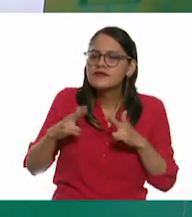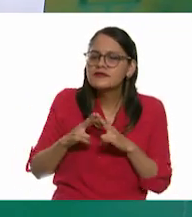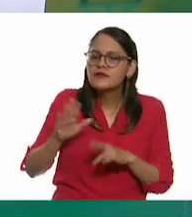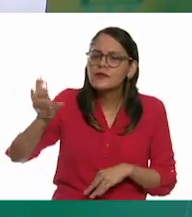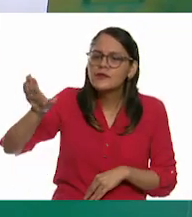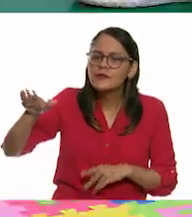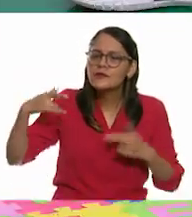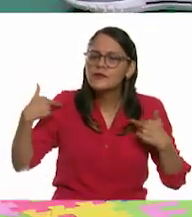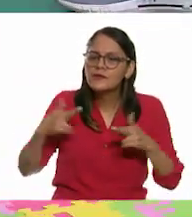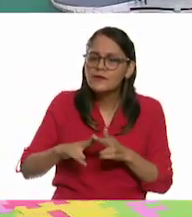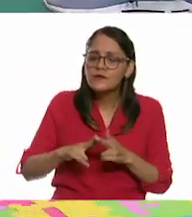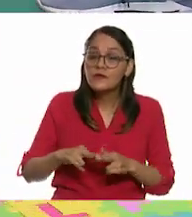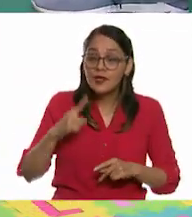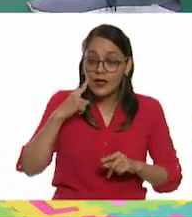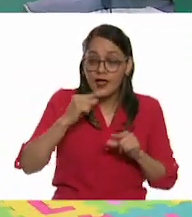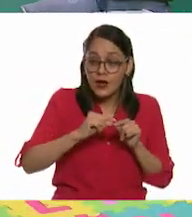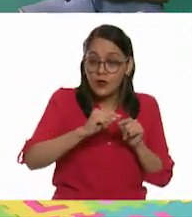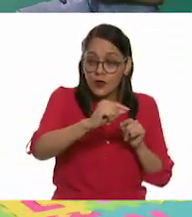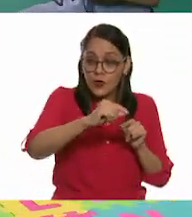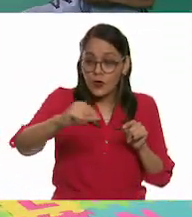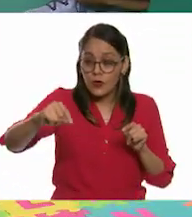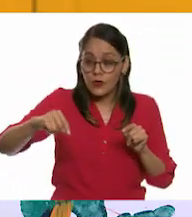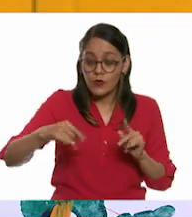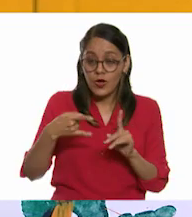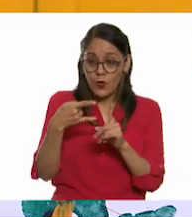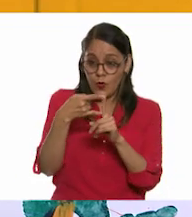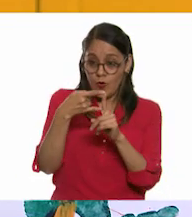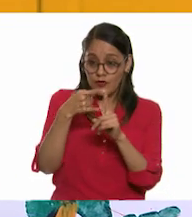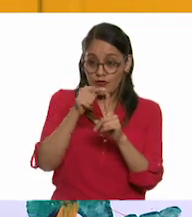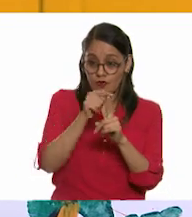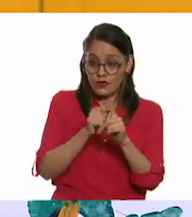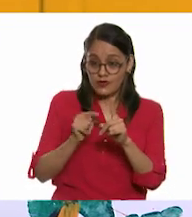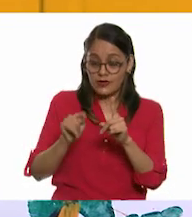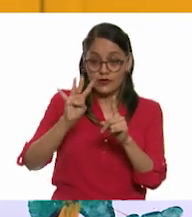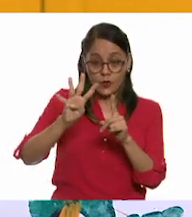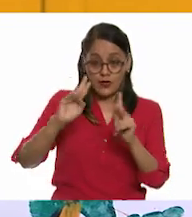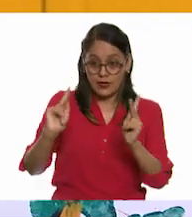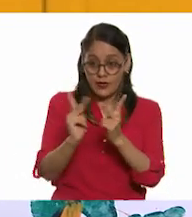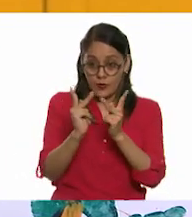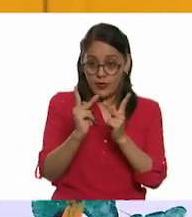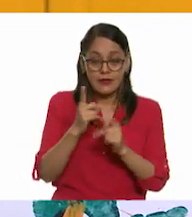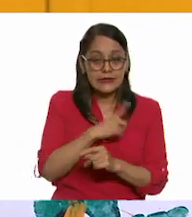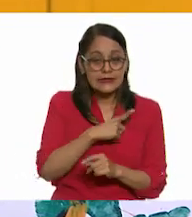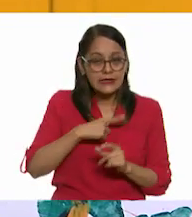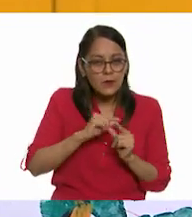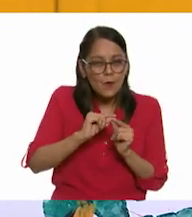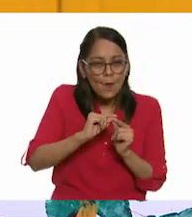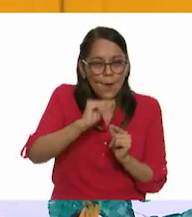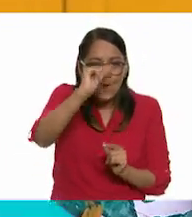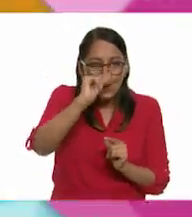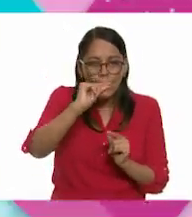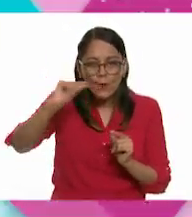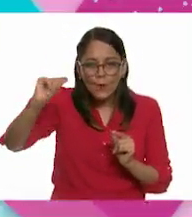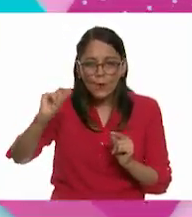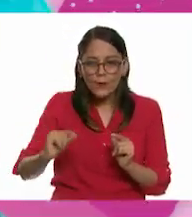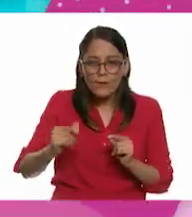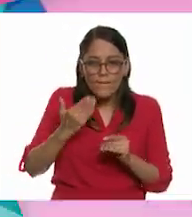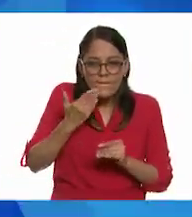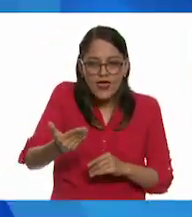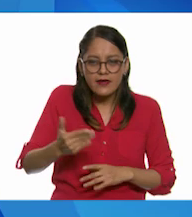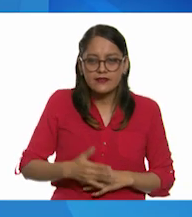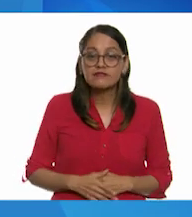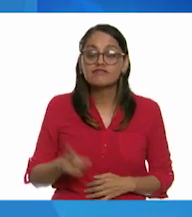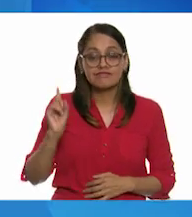Maestro, el cuadrado debe de tener sus cuatro lados iguales y tienen que estar derechitos, ¿verdad? Exacto. que aguente. lo más que se pueda.